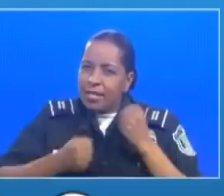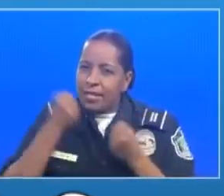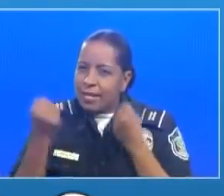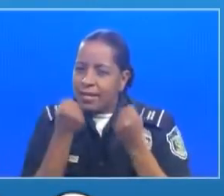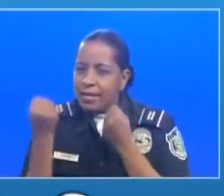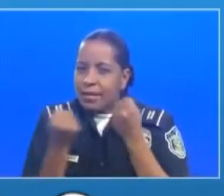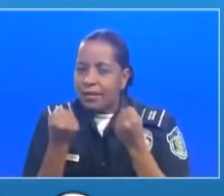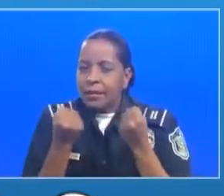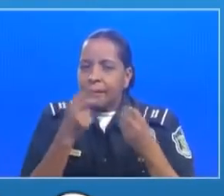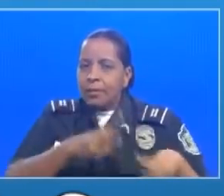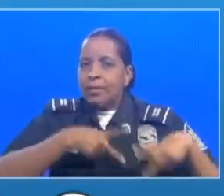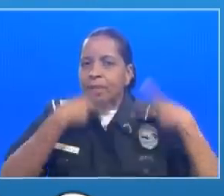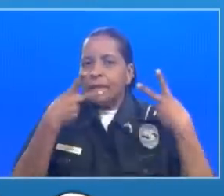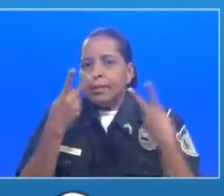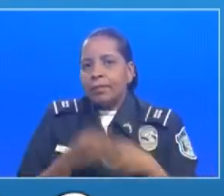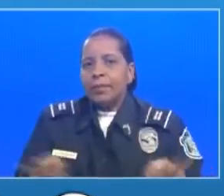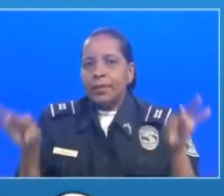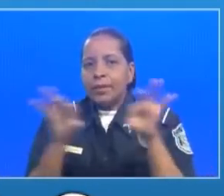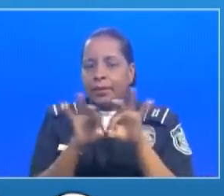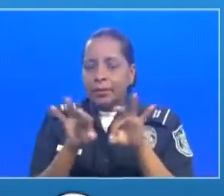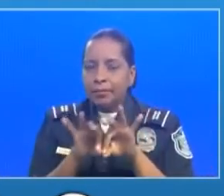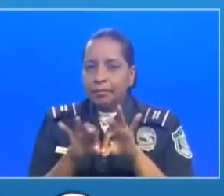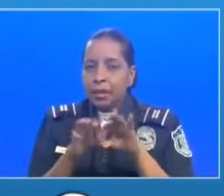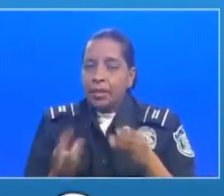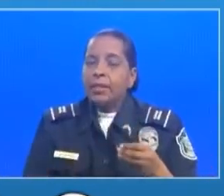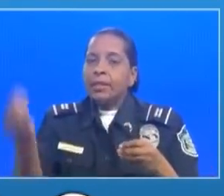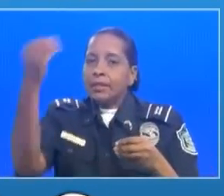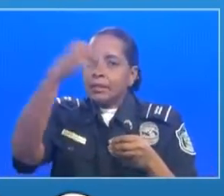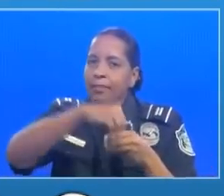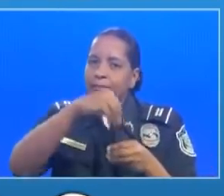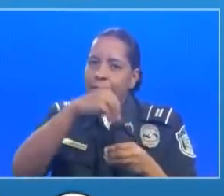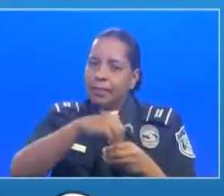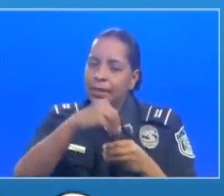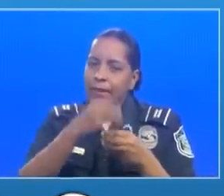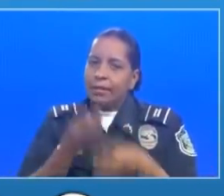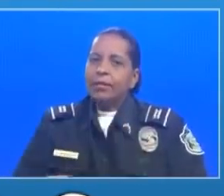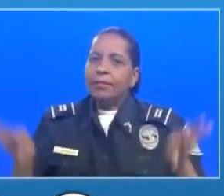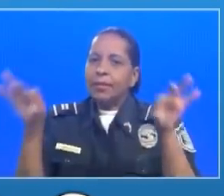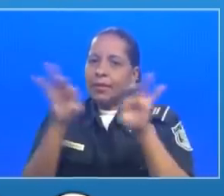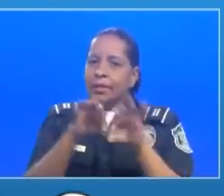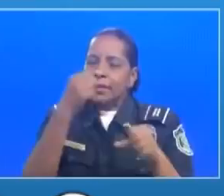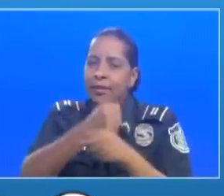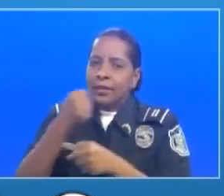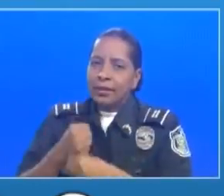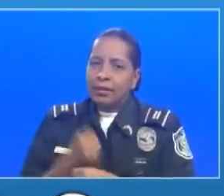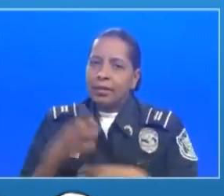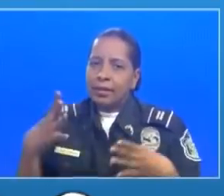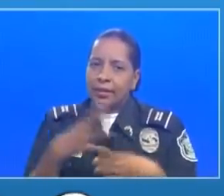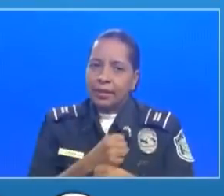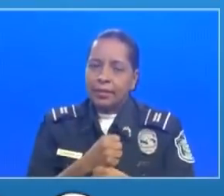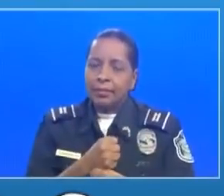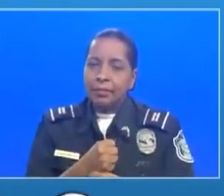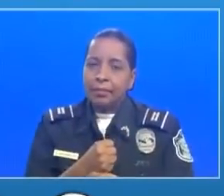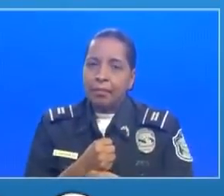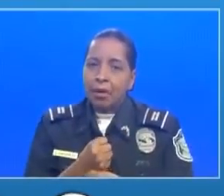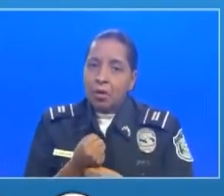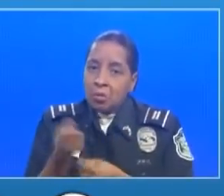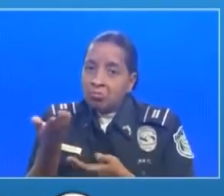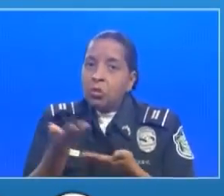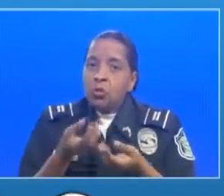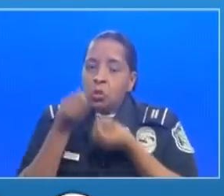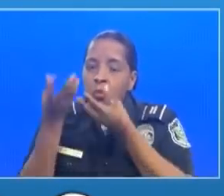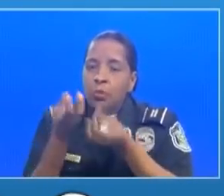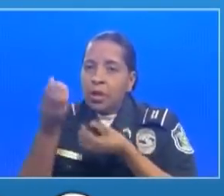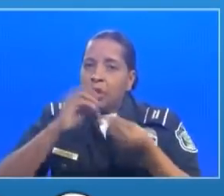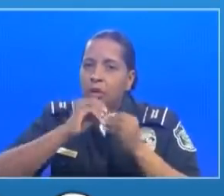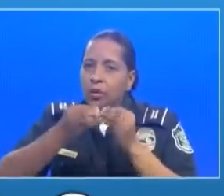voluntarios es importante y es parte esencial del trabajo que hacemos comparto los